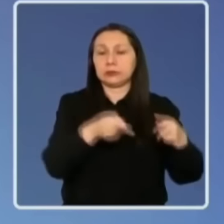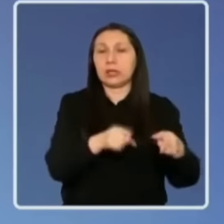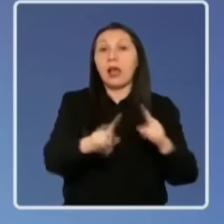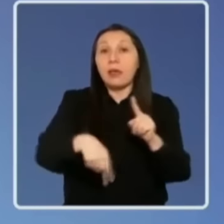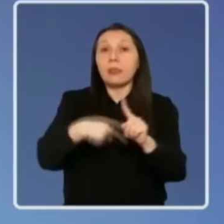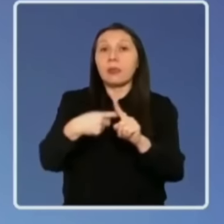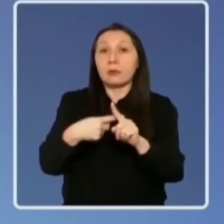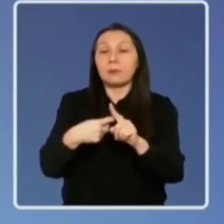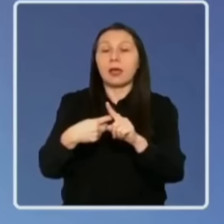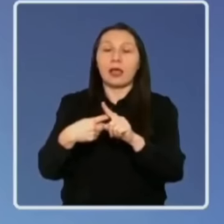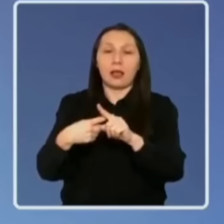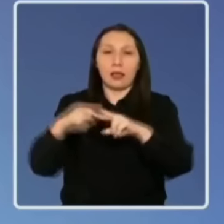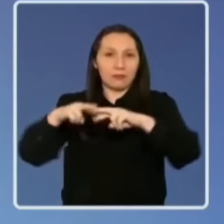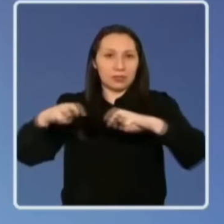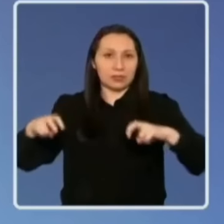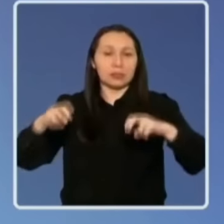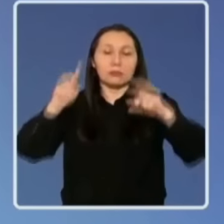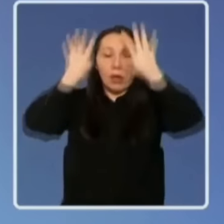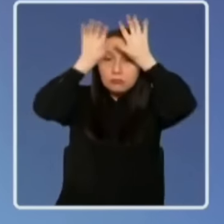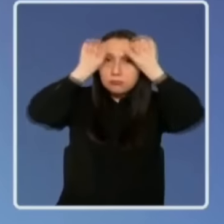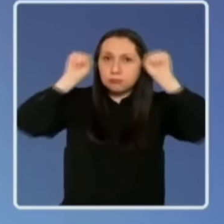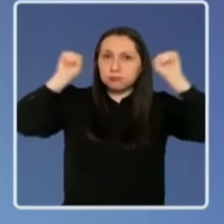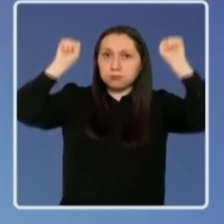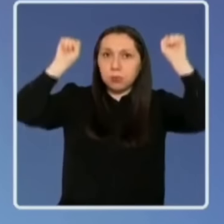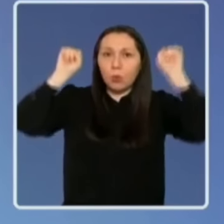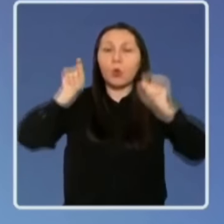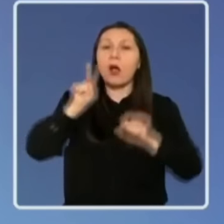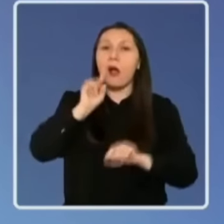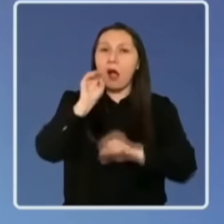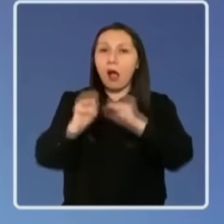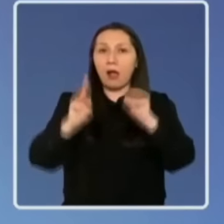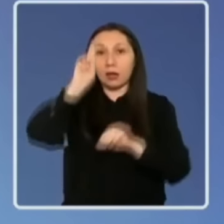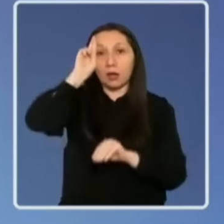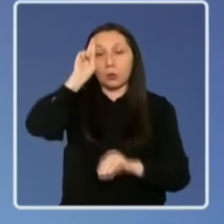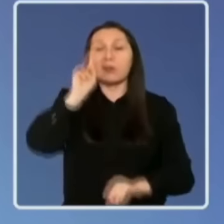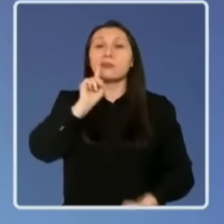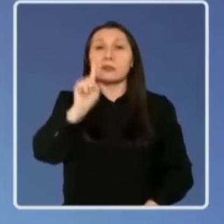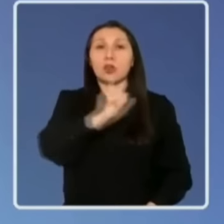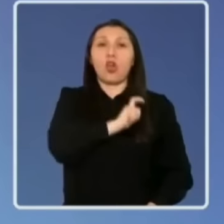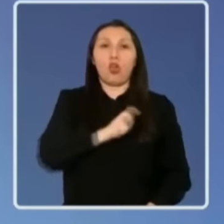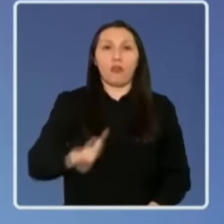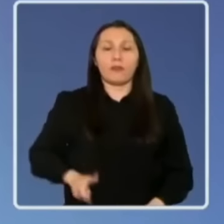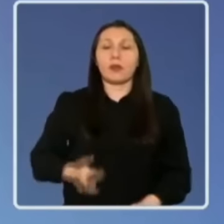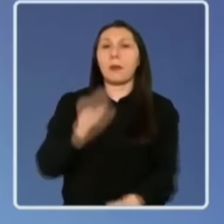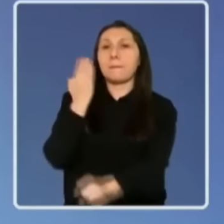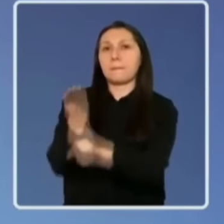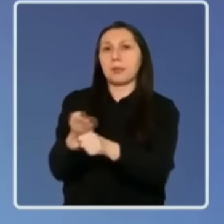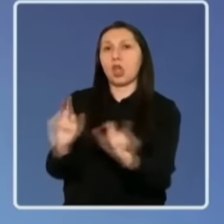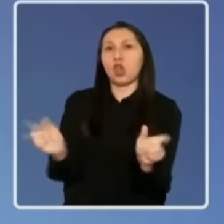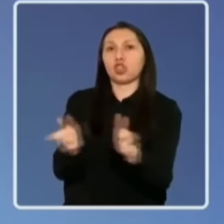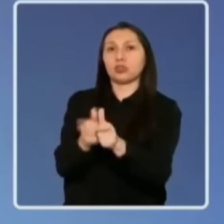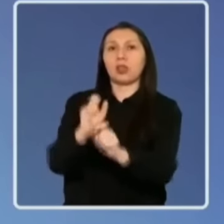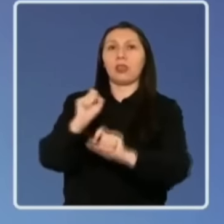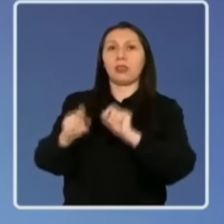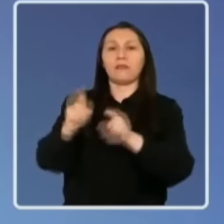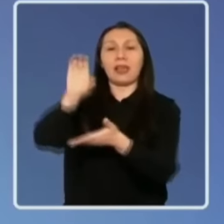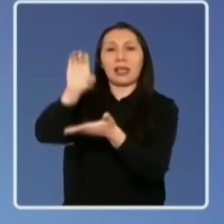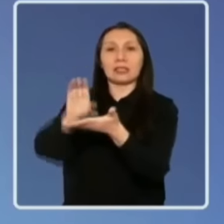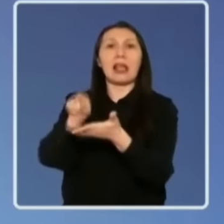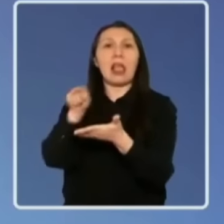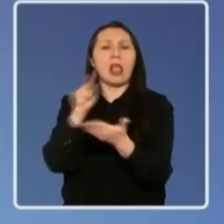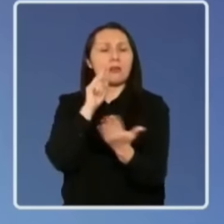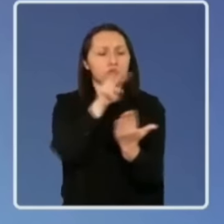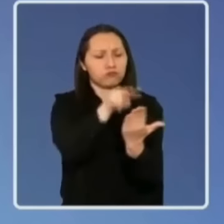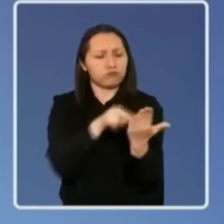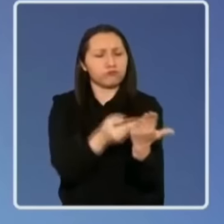además de la investigación del Ministerio Público, quiero recordar que ha sido el Gobierno quien le ha solicitado al Consejo de Defensa del Estado que evalúe los